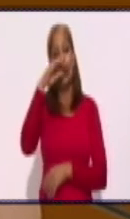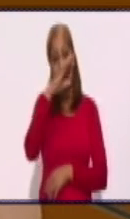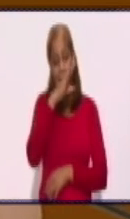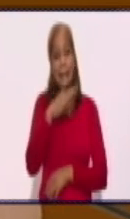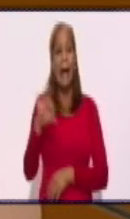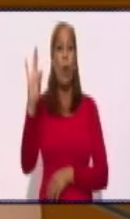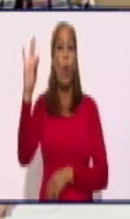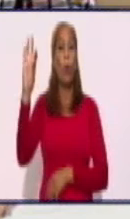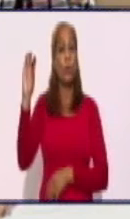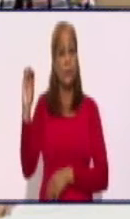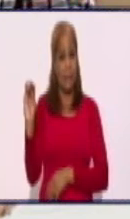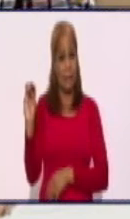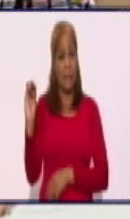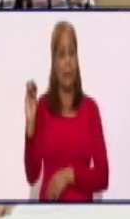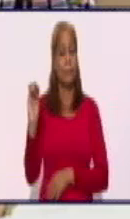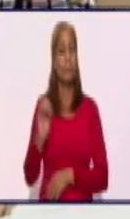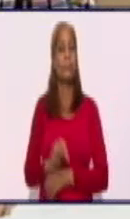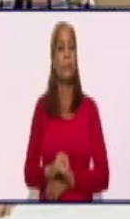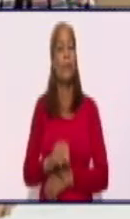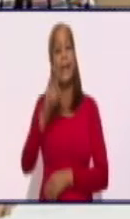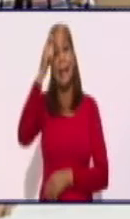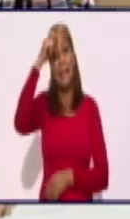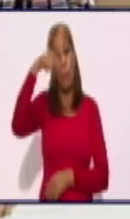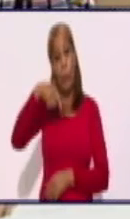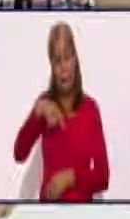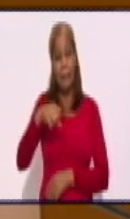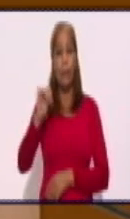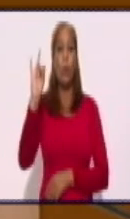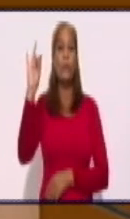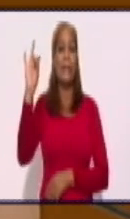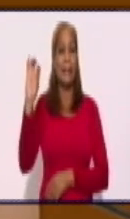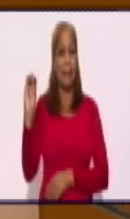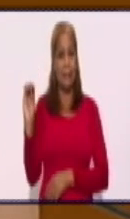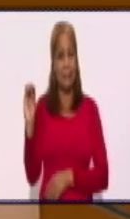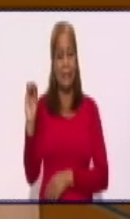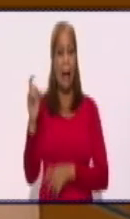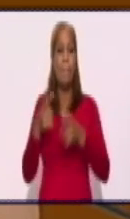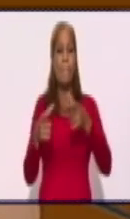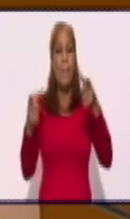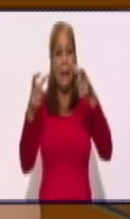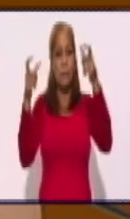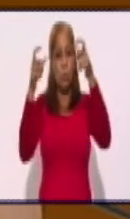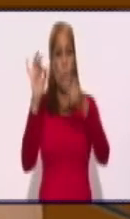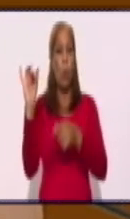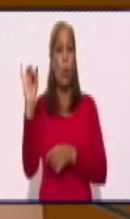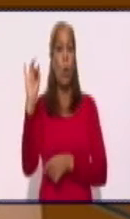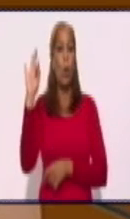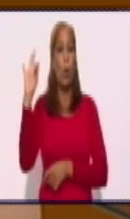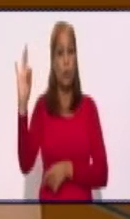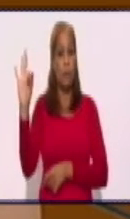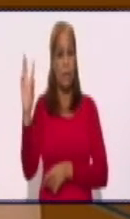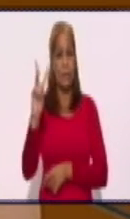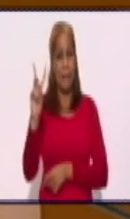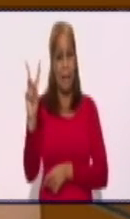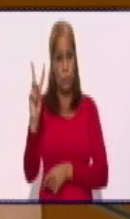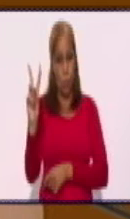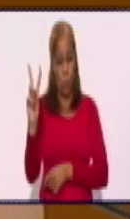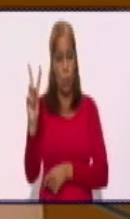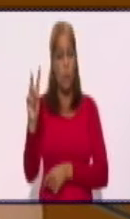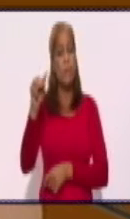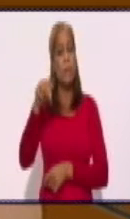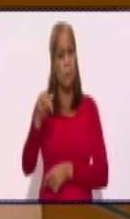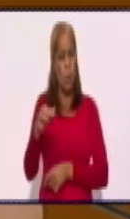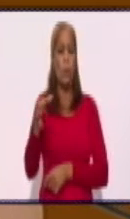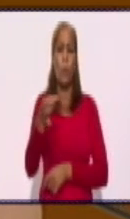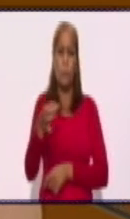80 casos, Jiguaní con 70, Bartolomé Mazo con 82 son los municipios hoy que